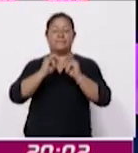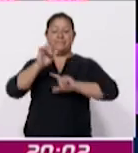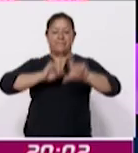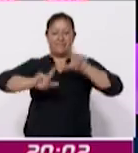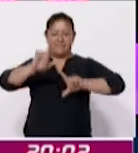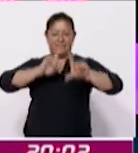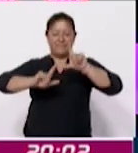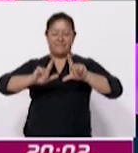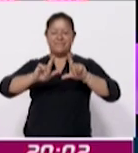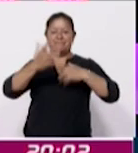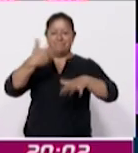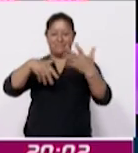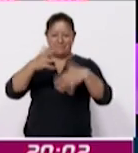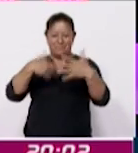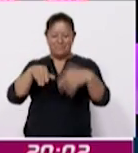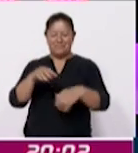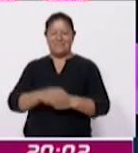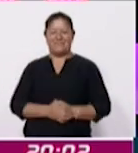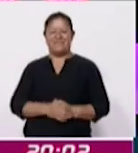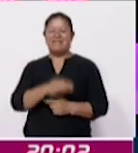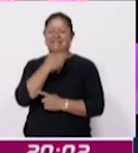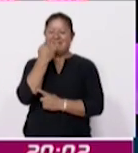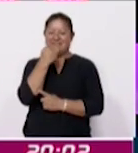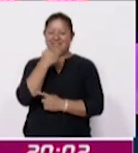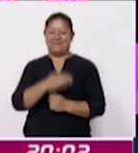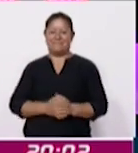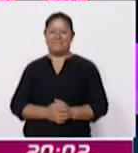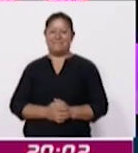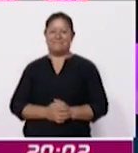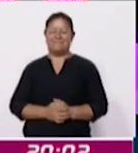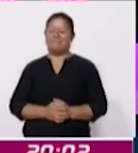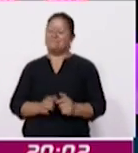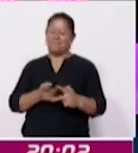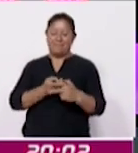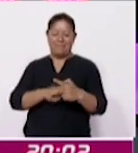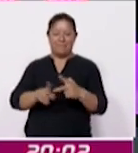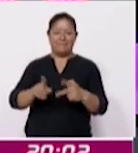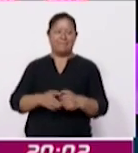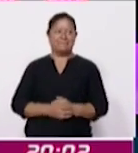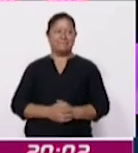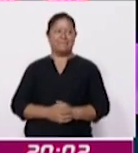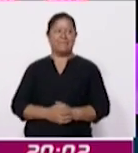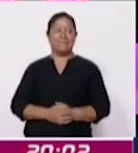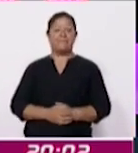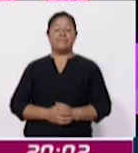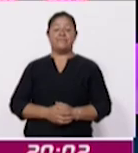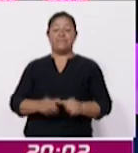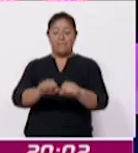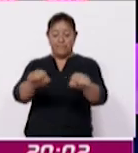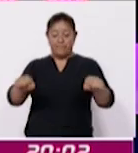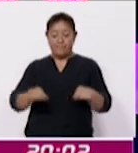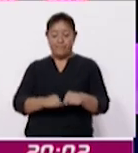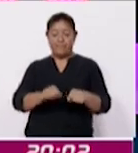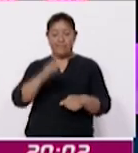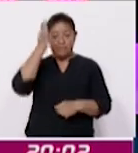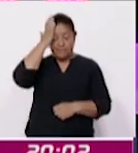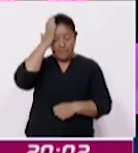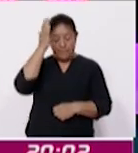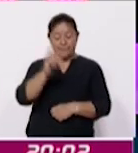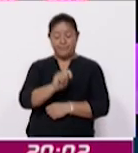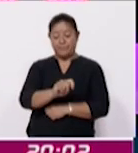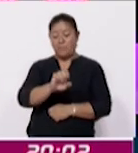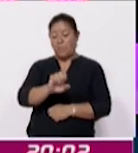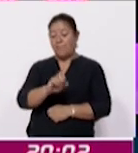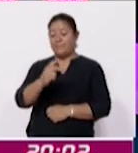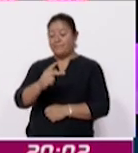de lengua de señas mexicana. Bueno, vamos directo a las noticias. Le comentaba, la Sala Regional del Tribunal Electoral del Poder